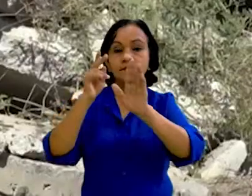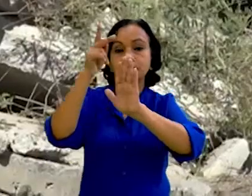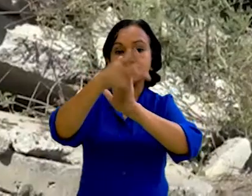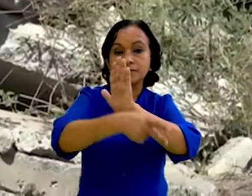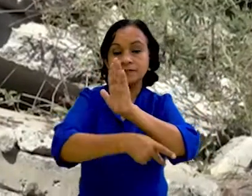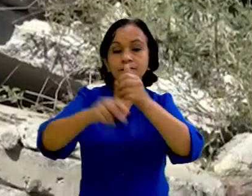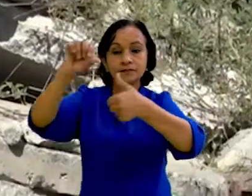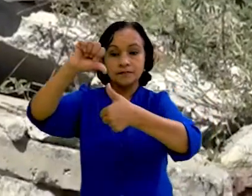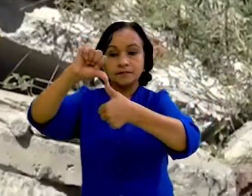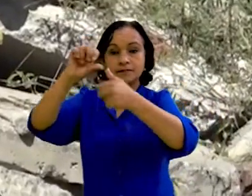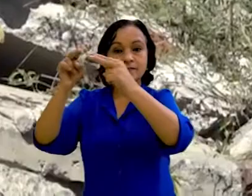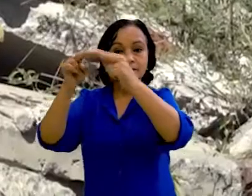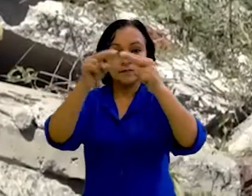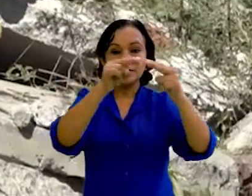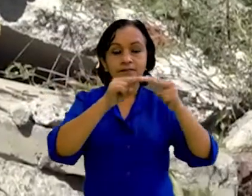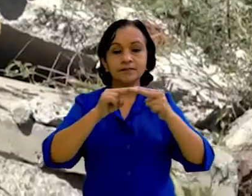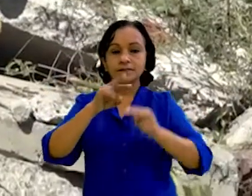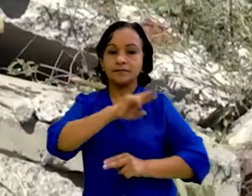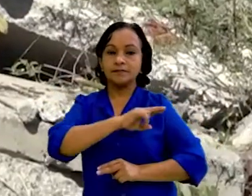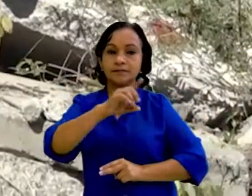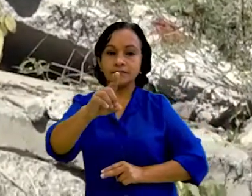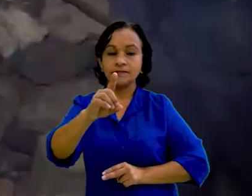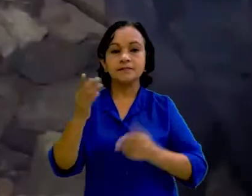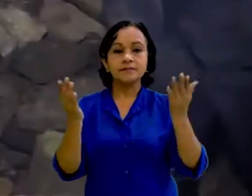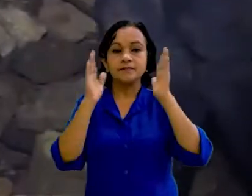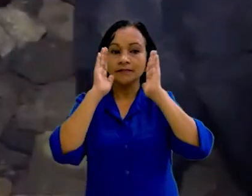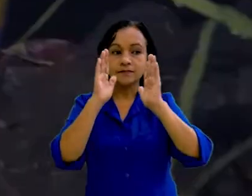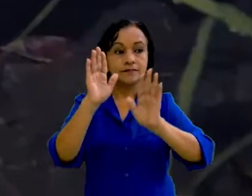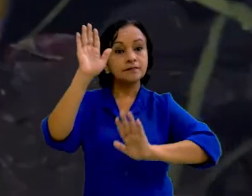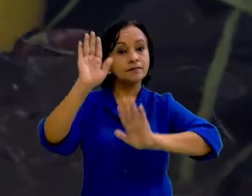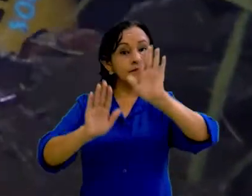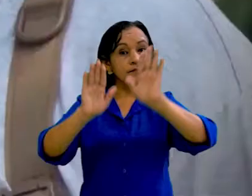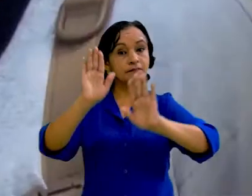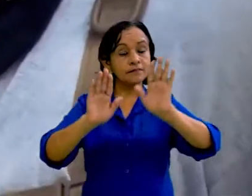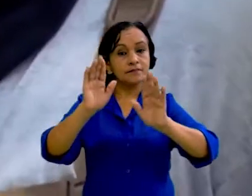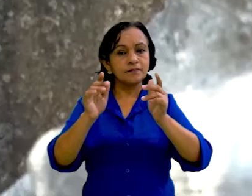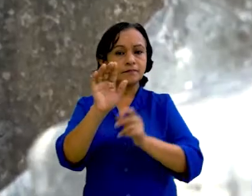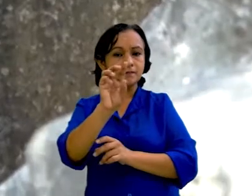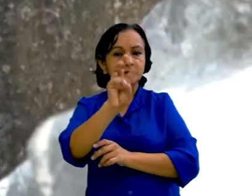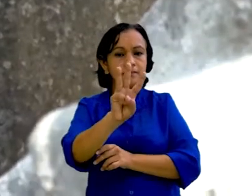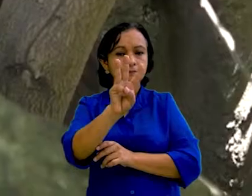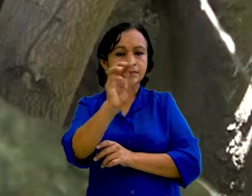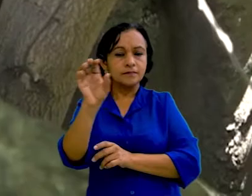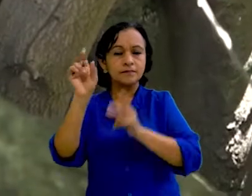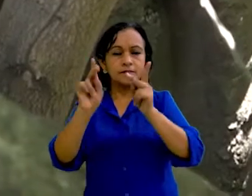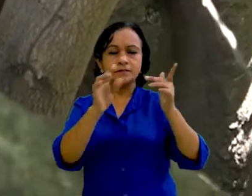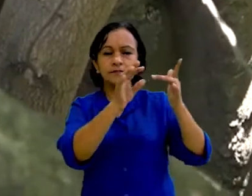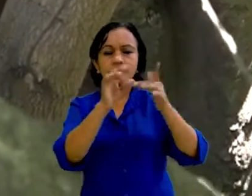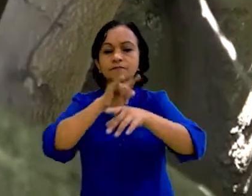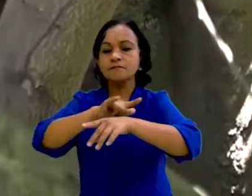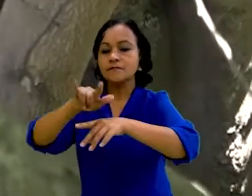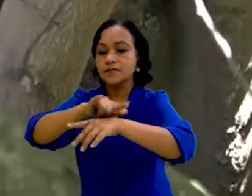países de la región centroamericana y República Dominicana. Participa un contingente de un poco más de 300 especialistas en